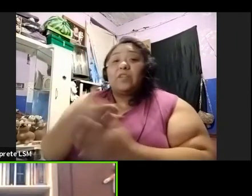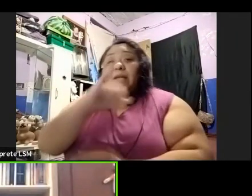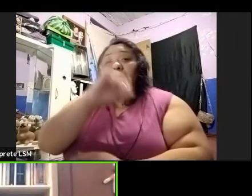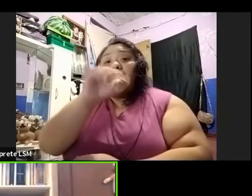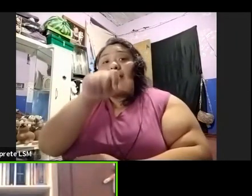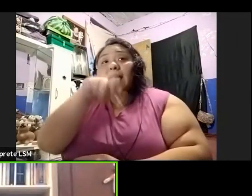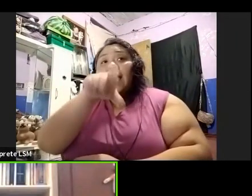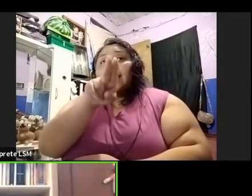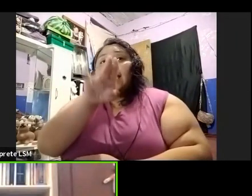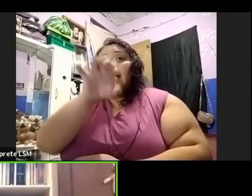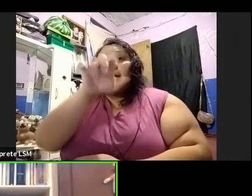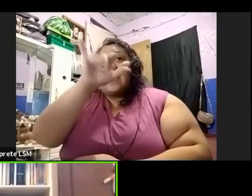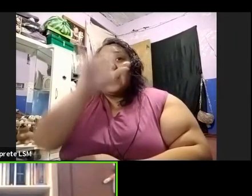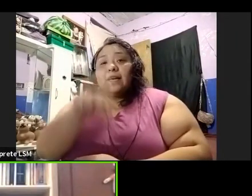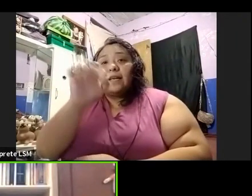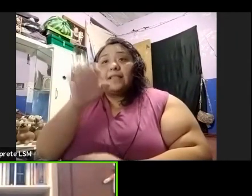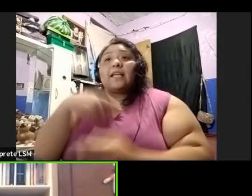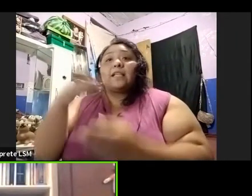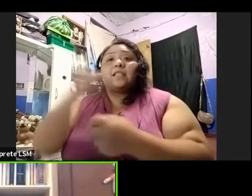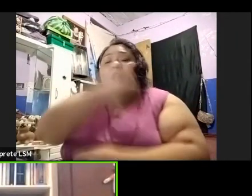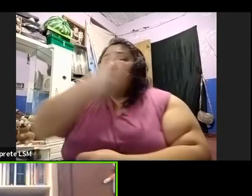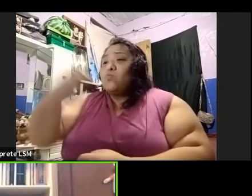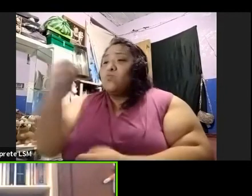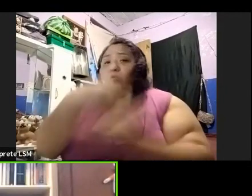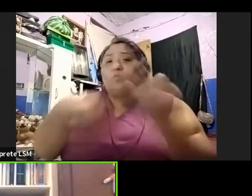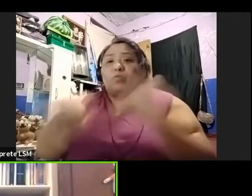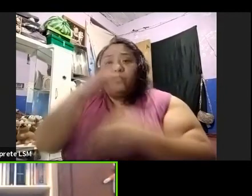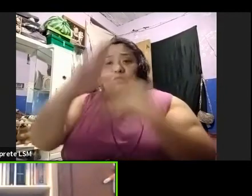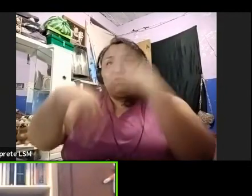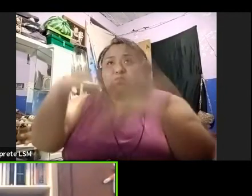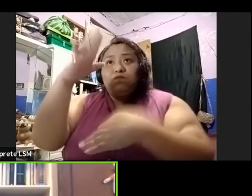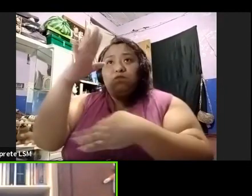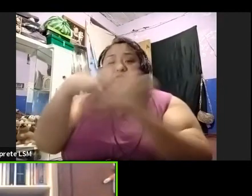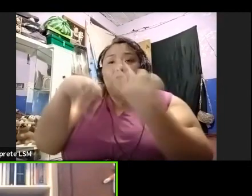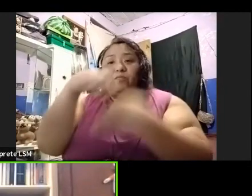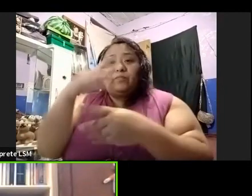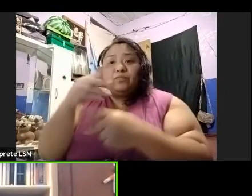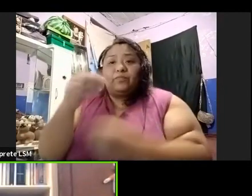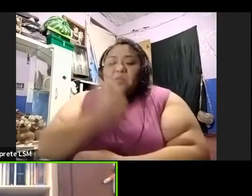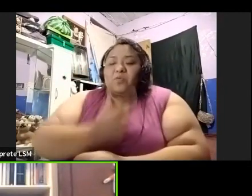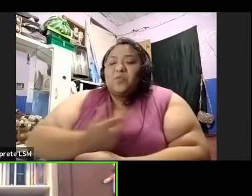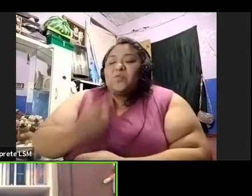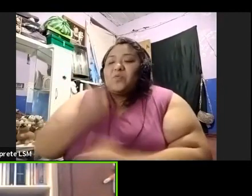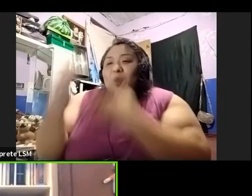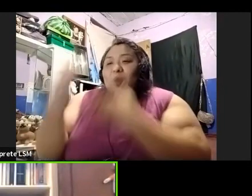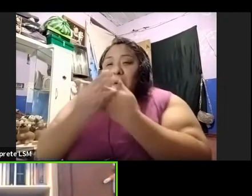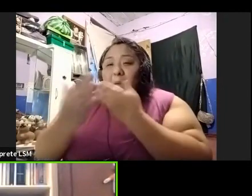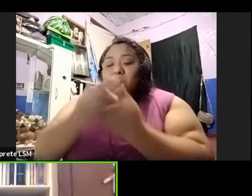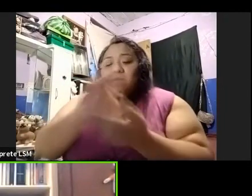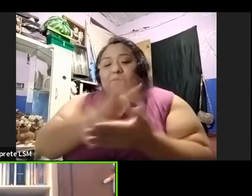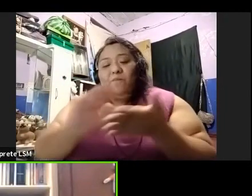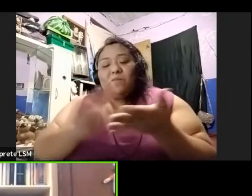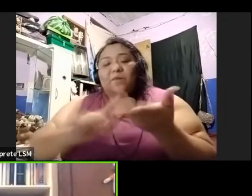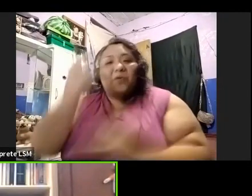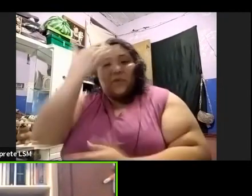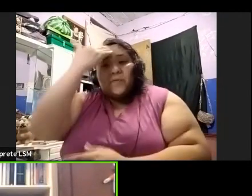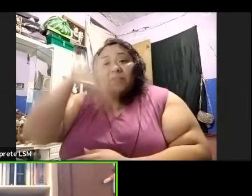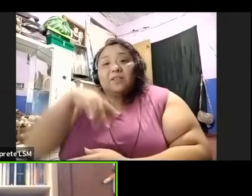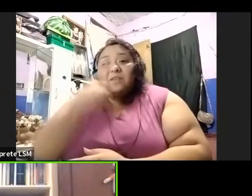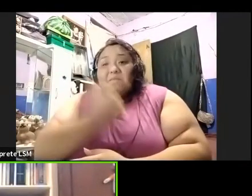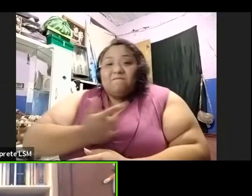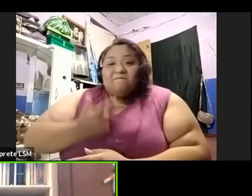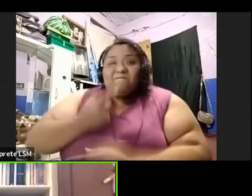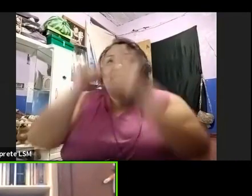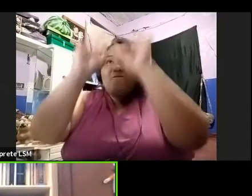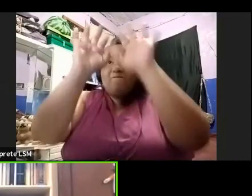Luz, te deseo todos los éxitos. Todavía no he tenido el gusto de leer tu libro, pero pronto lo haré y sé que me encantará. Dios te bendice en gran